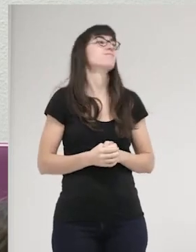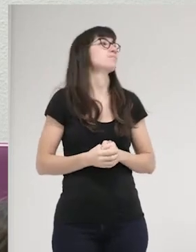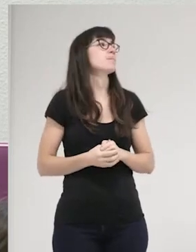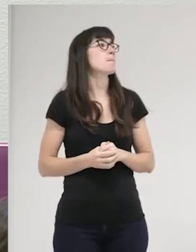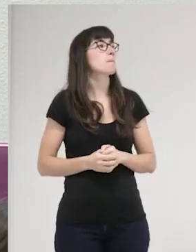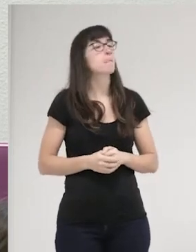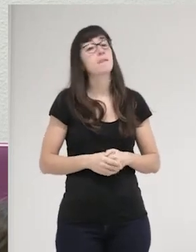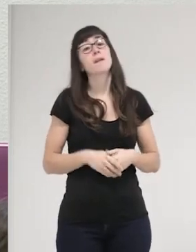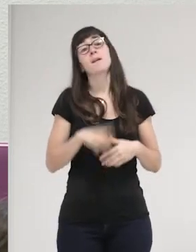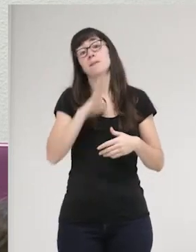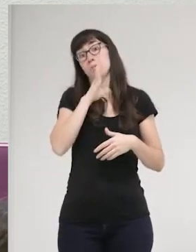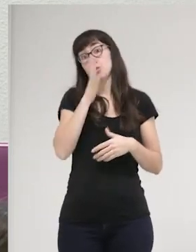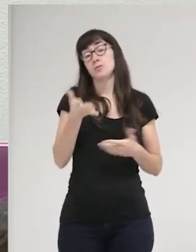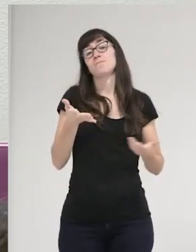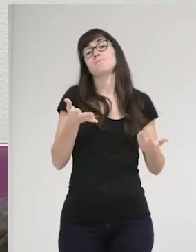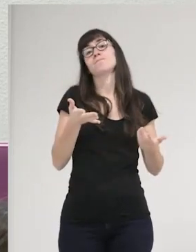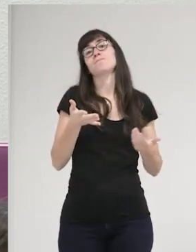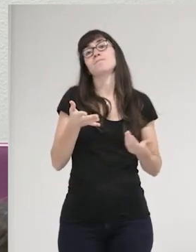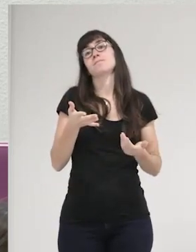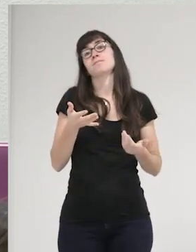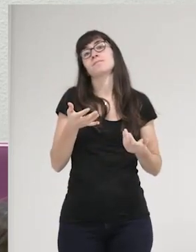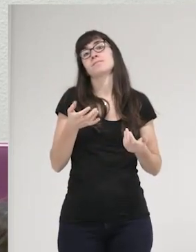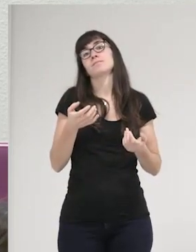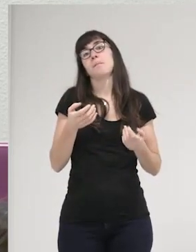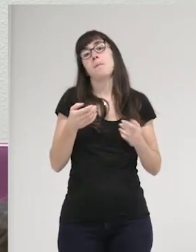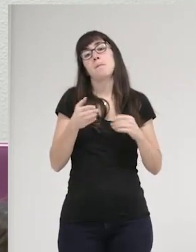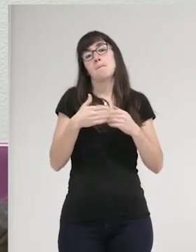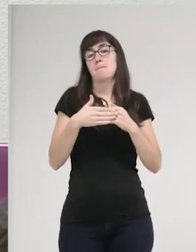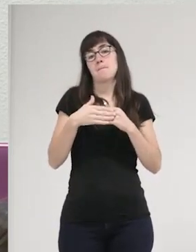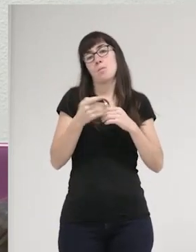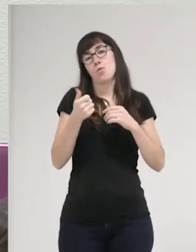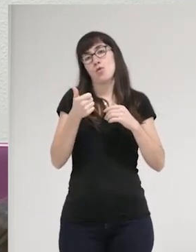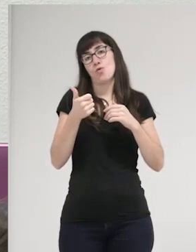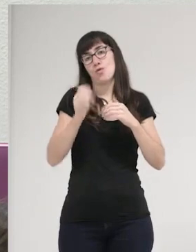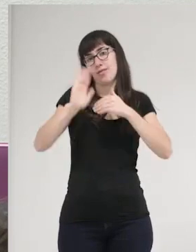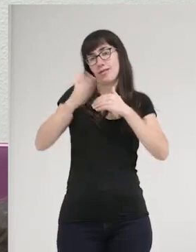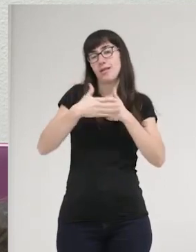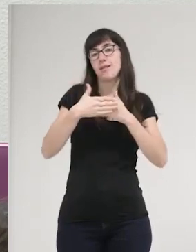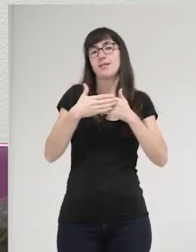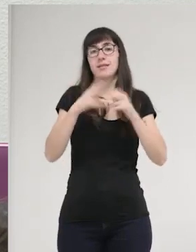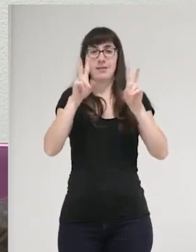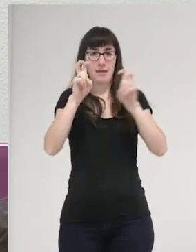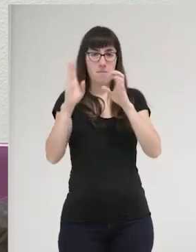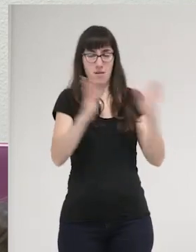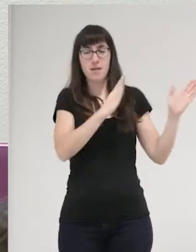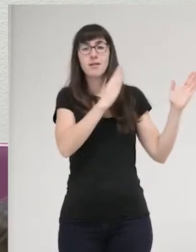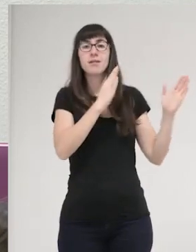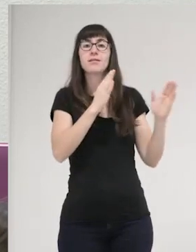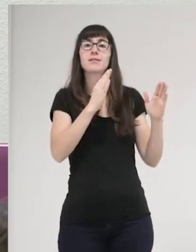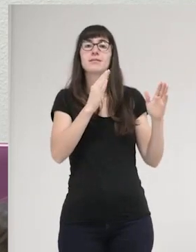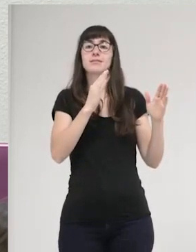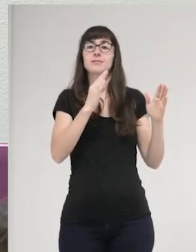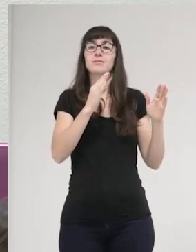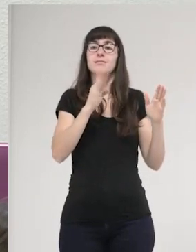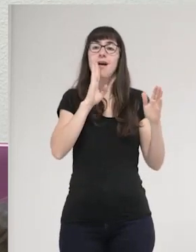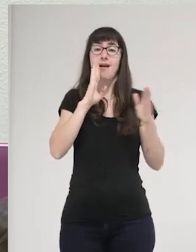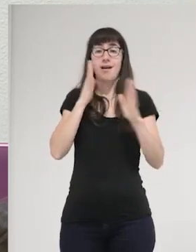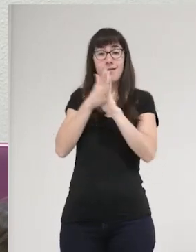Por tanto, simplemente, ya no, ya para ir cerrando la cuestión, con todas estas construcciones de